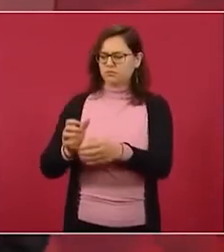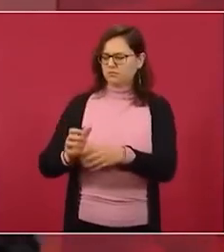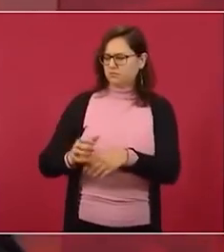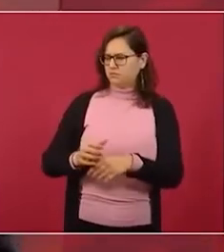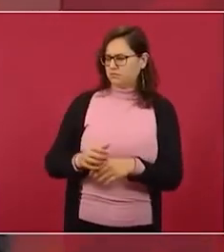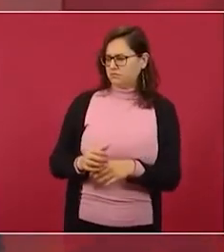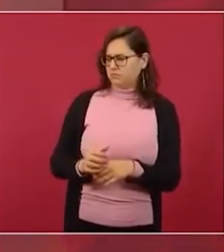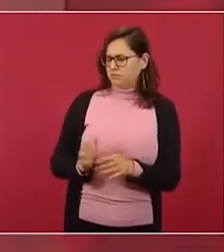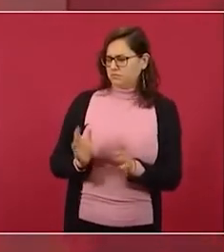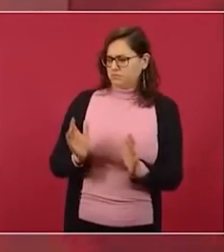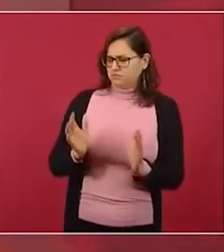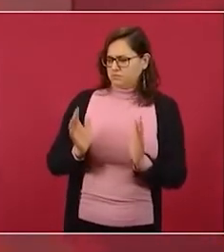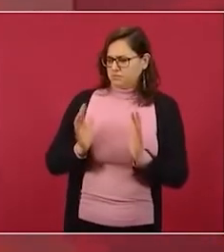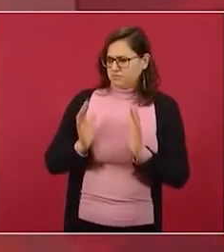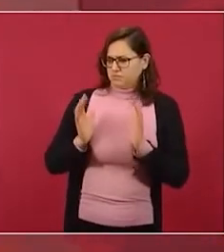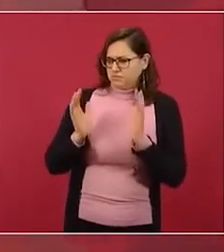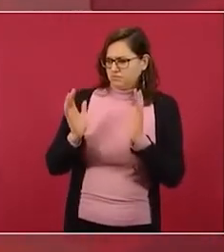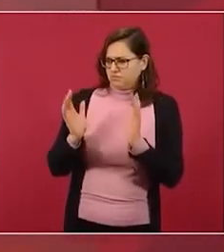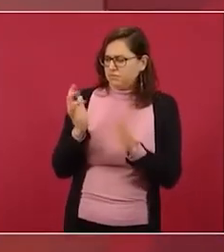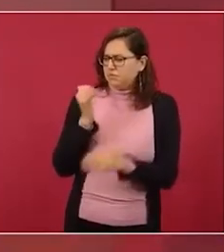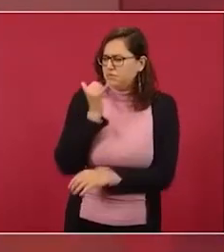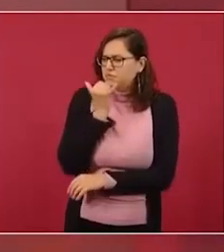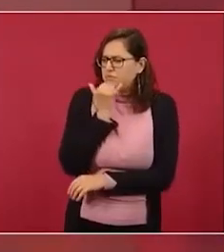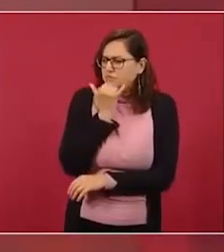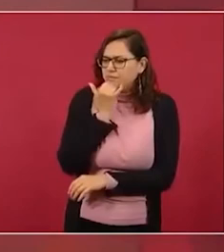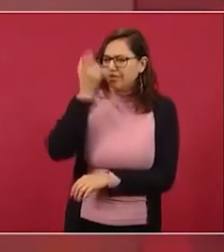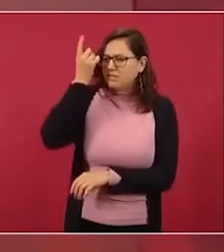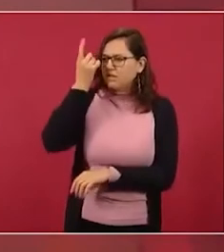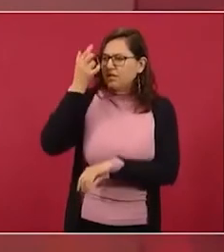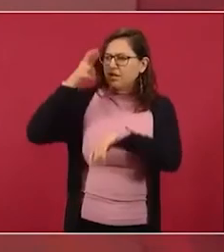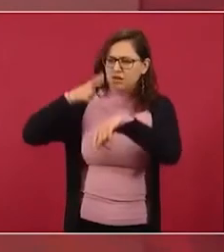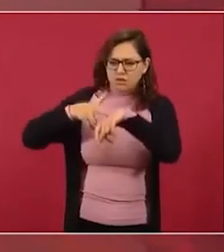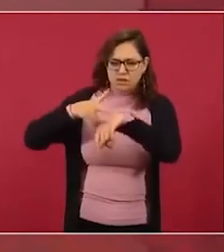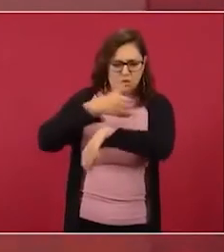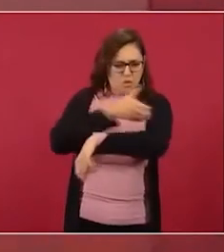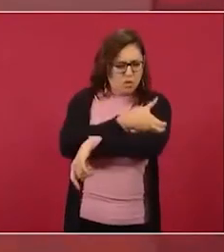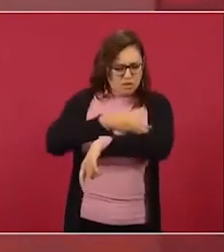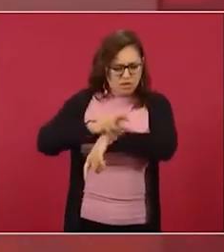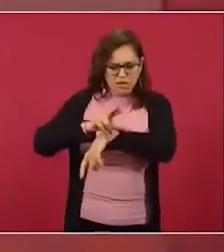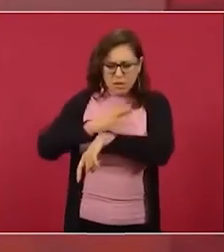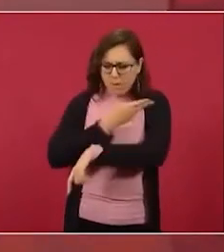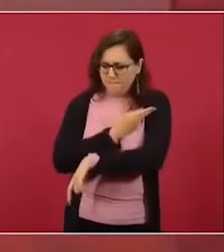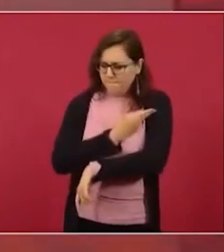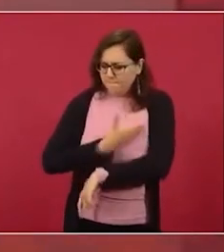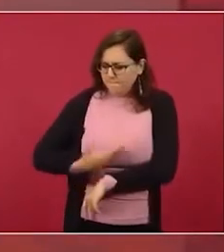presidente del INI